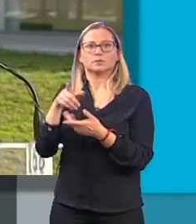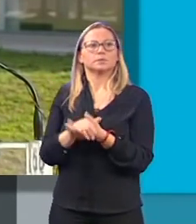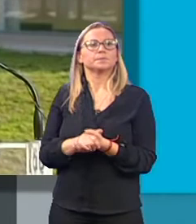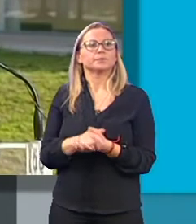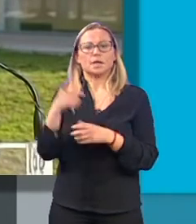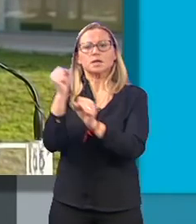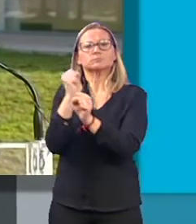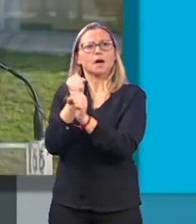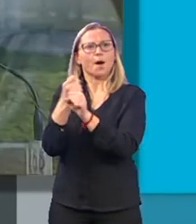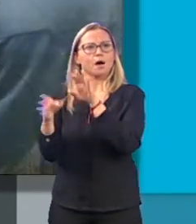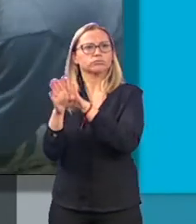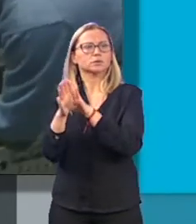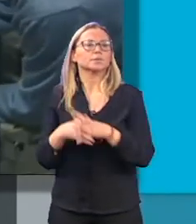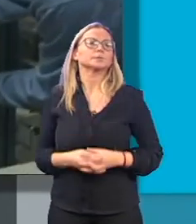manos.